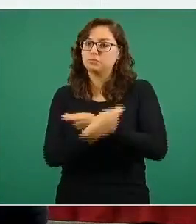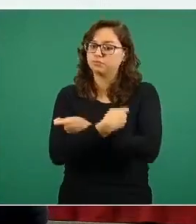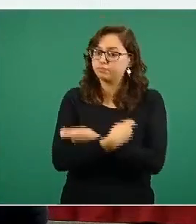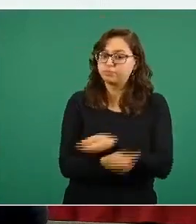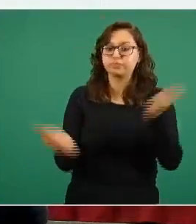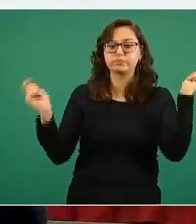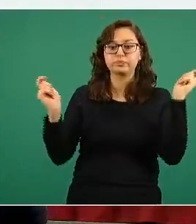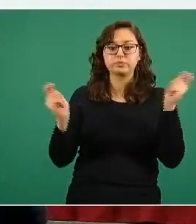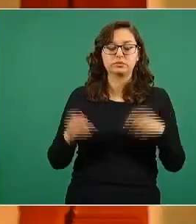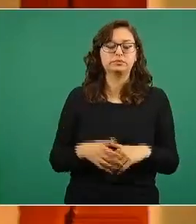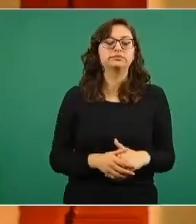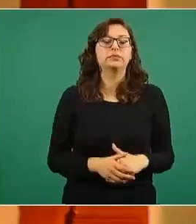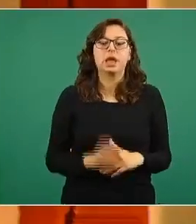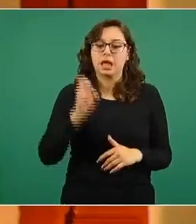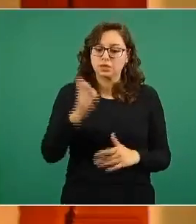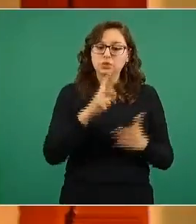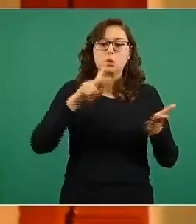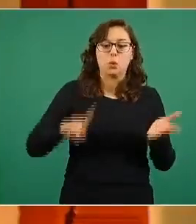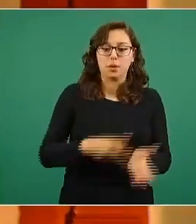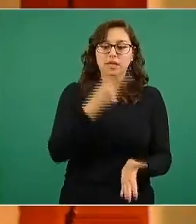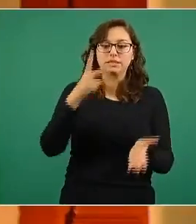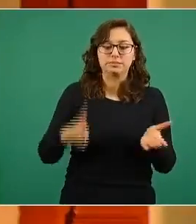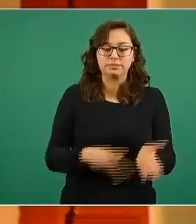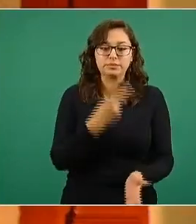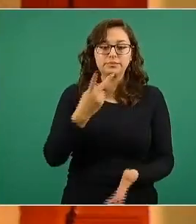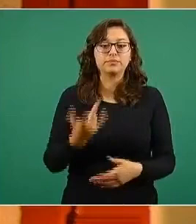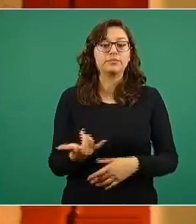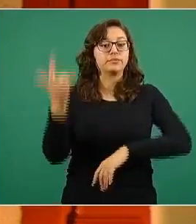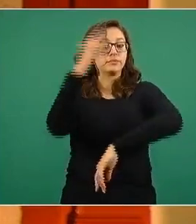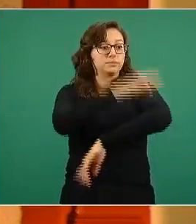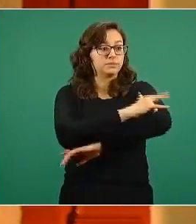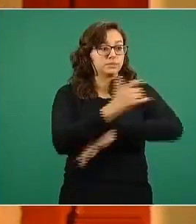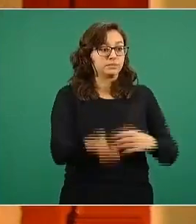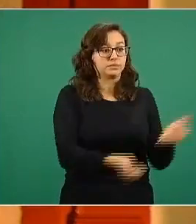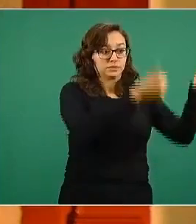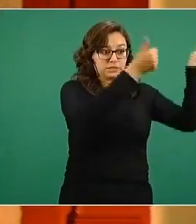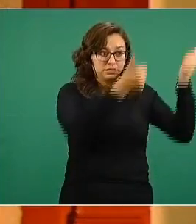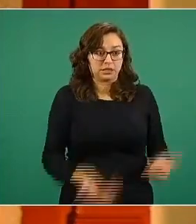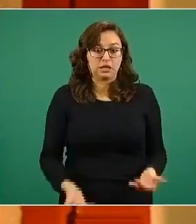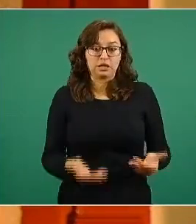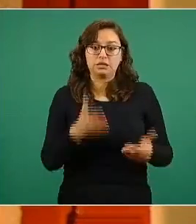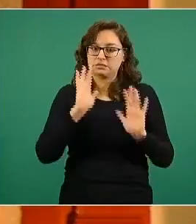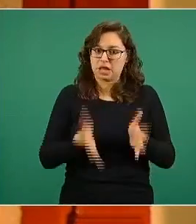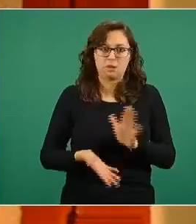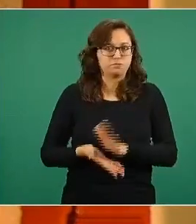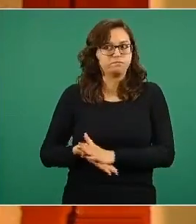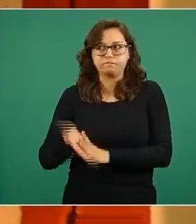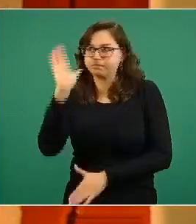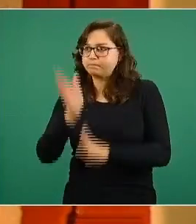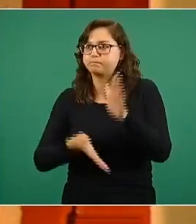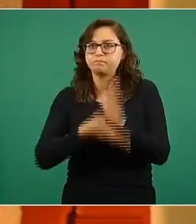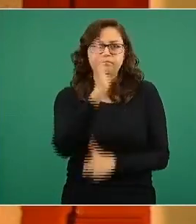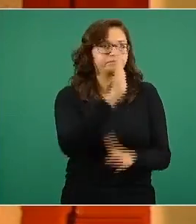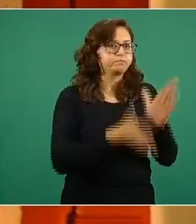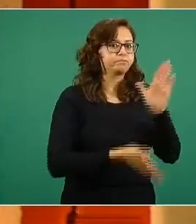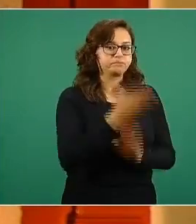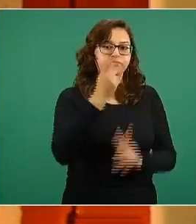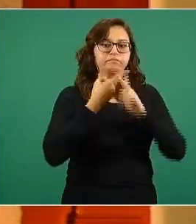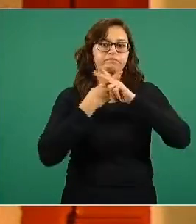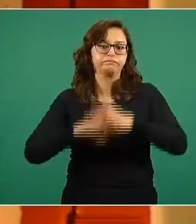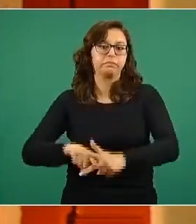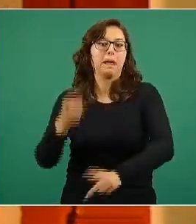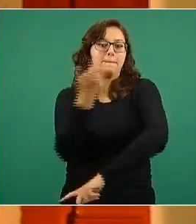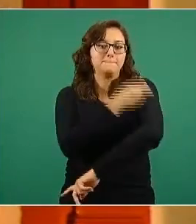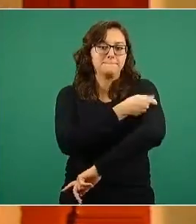Y nuestros operativos, así lo hemos hecho, cuando llegan al aeropuerto se van inmediatamente a los centros de vacunación y se empiezan a